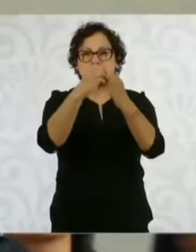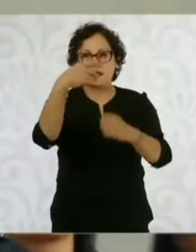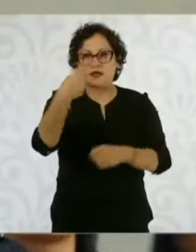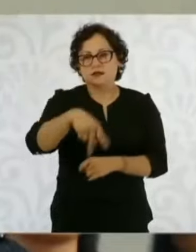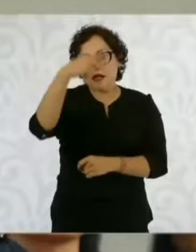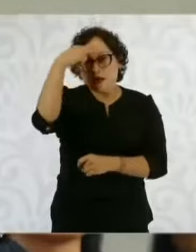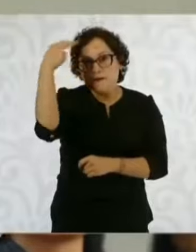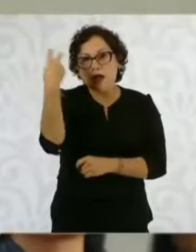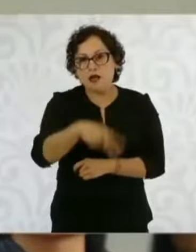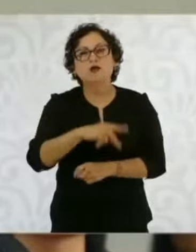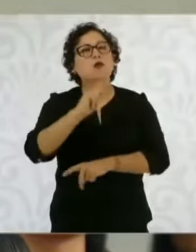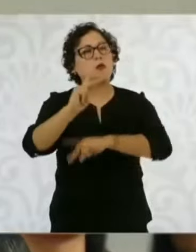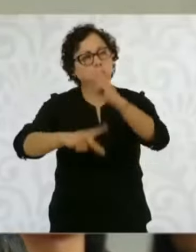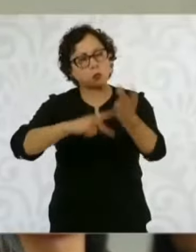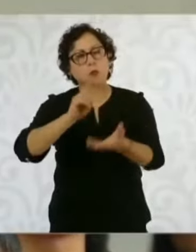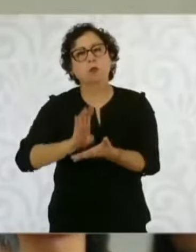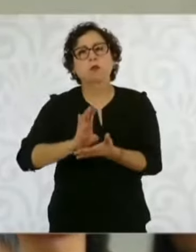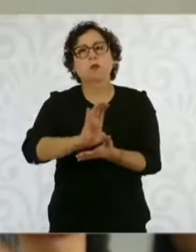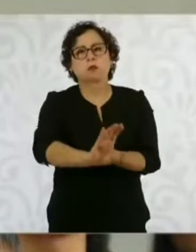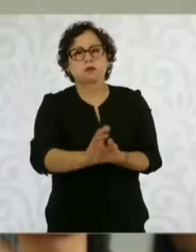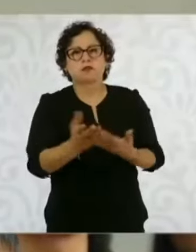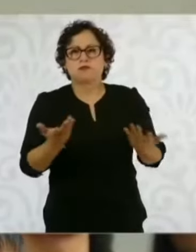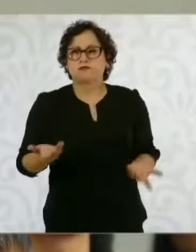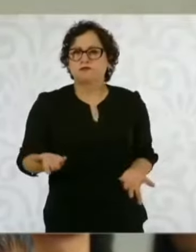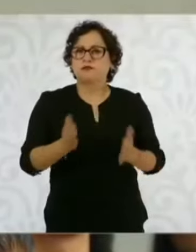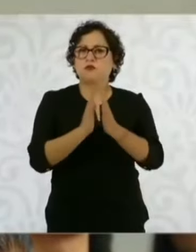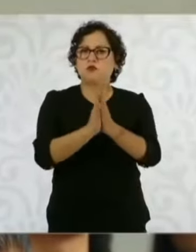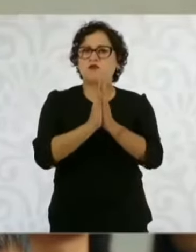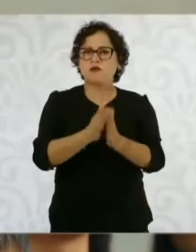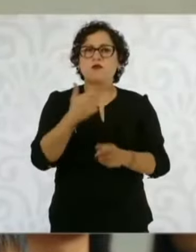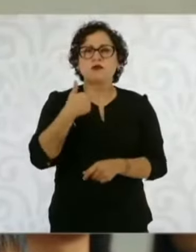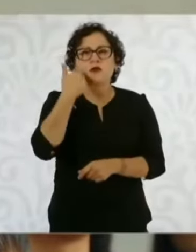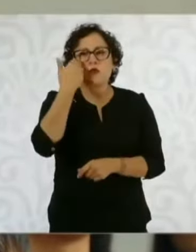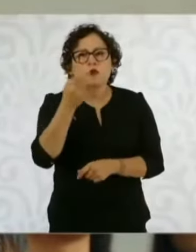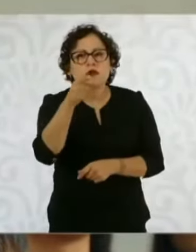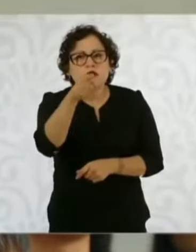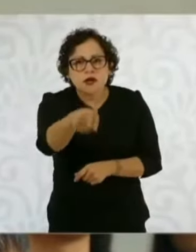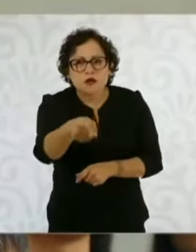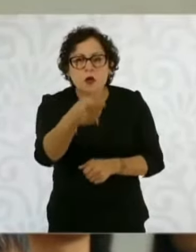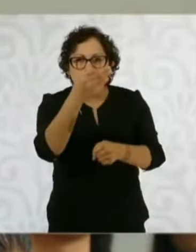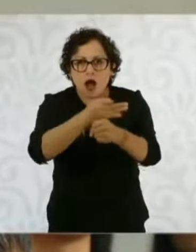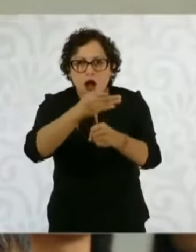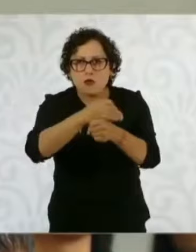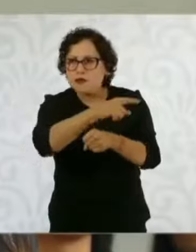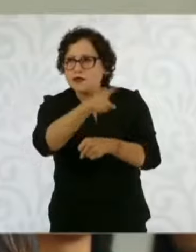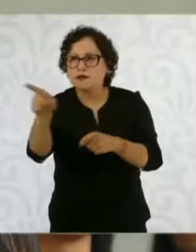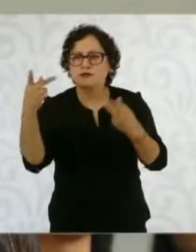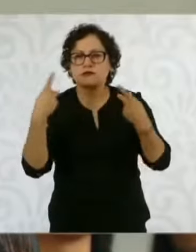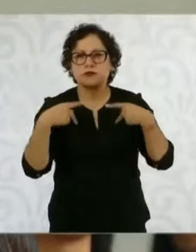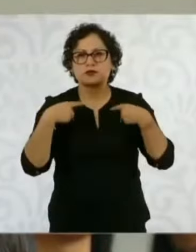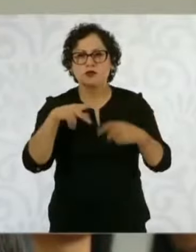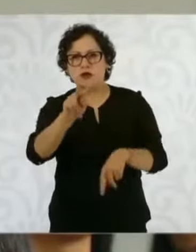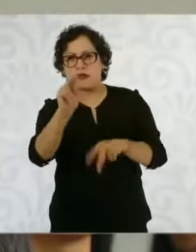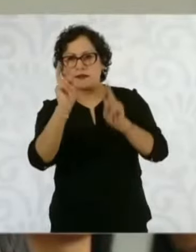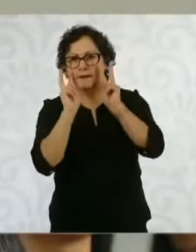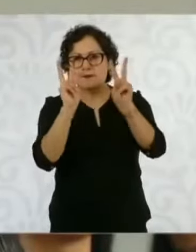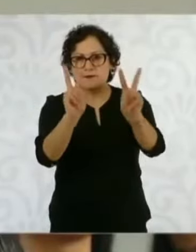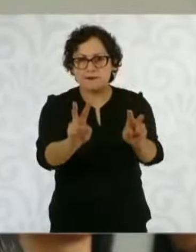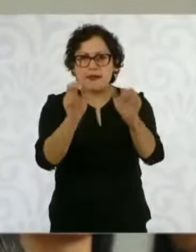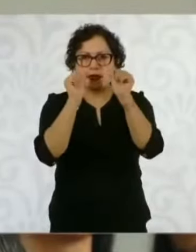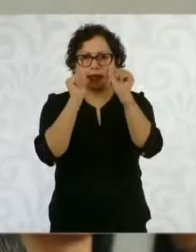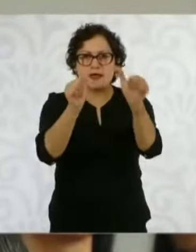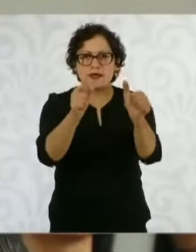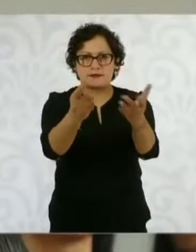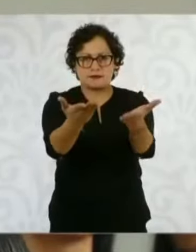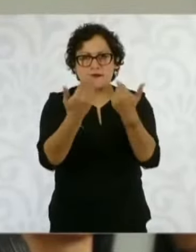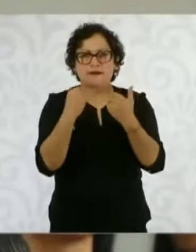mexicana, quisiera que nos explicara o le explicara a la gente que la ve y la escucha cómo va a tratarse ese